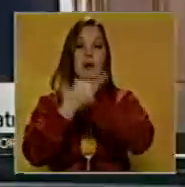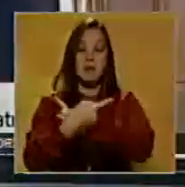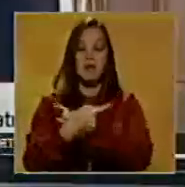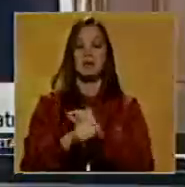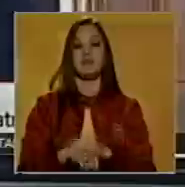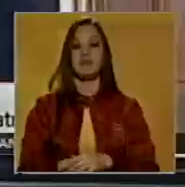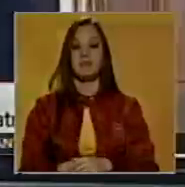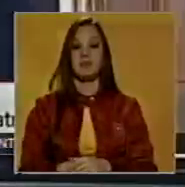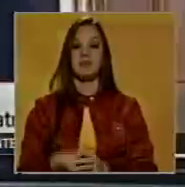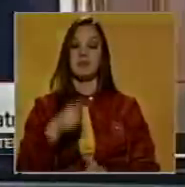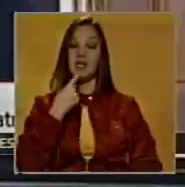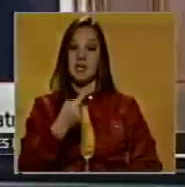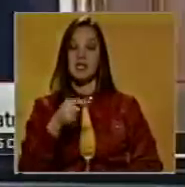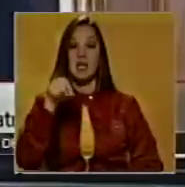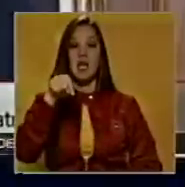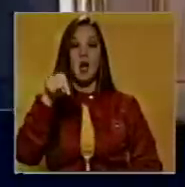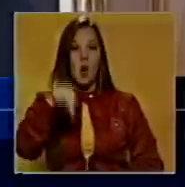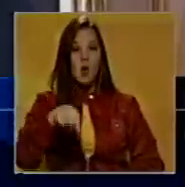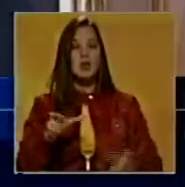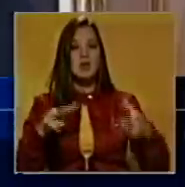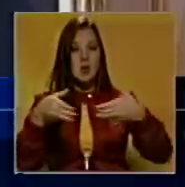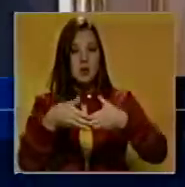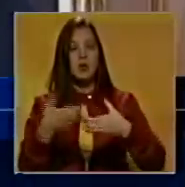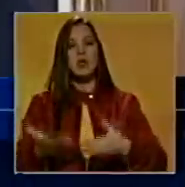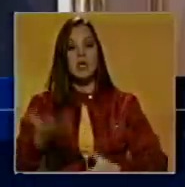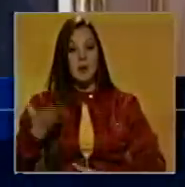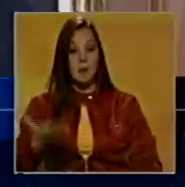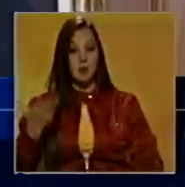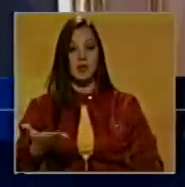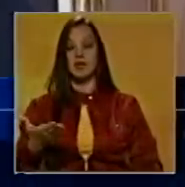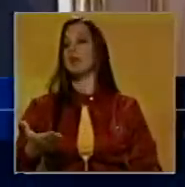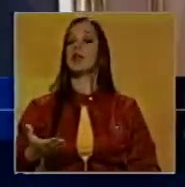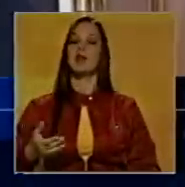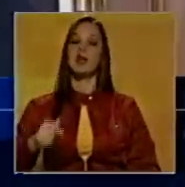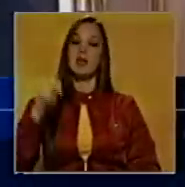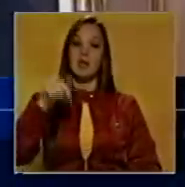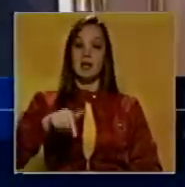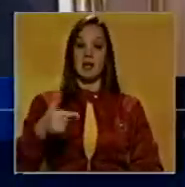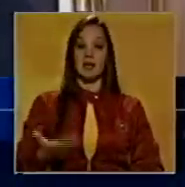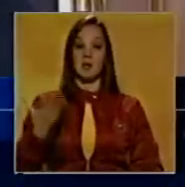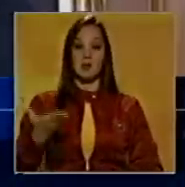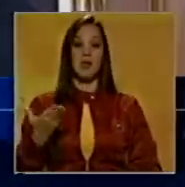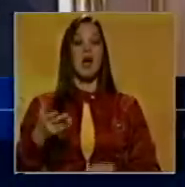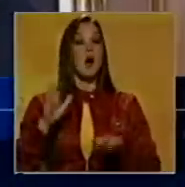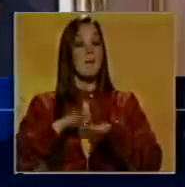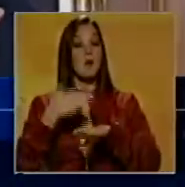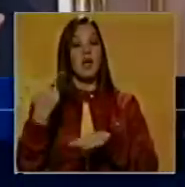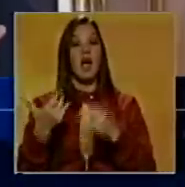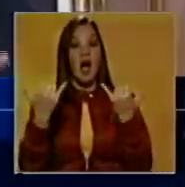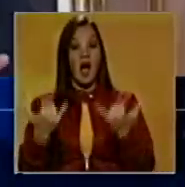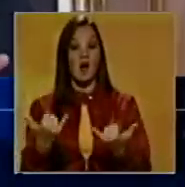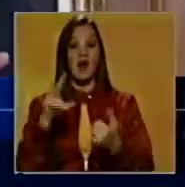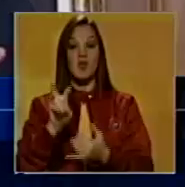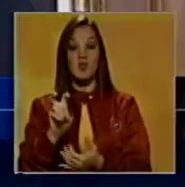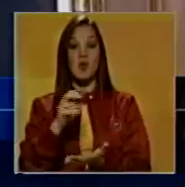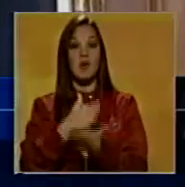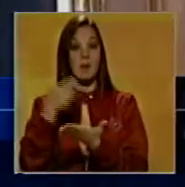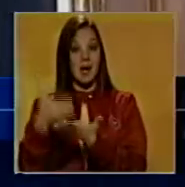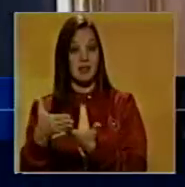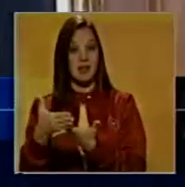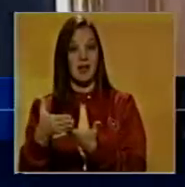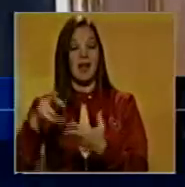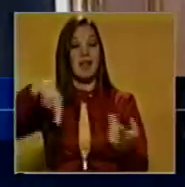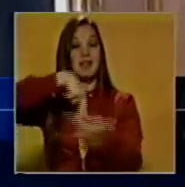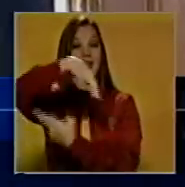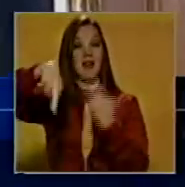reunión que se ha hecho hoy. Tan importante esta reunión que se ha hecho. Porque estamos entrando en una nueva dinámica de la revolución bolivariana.